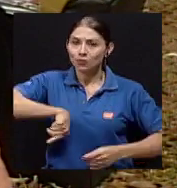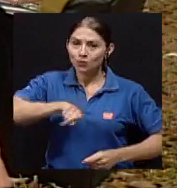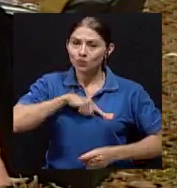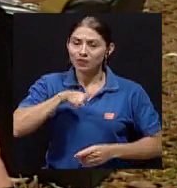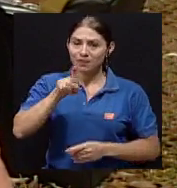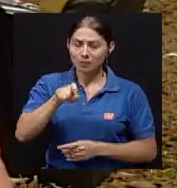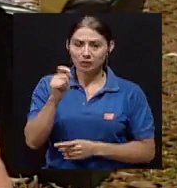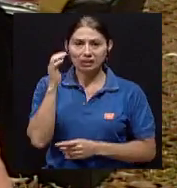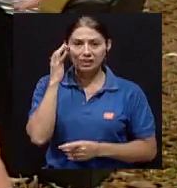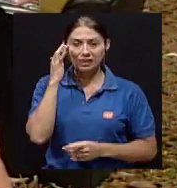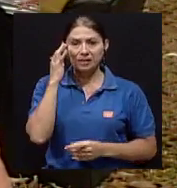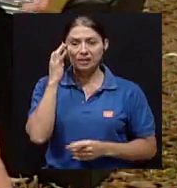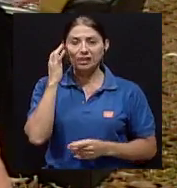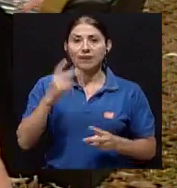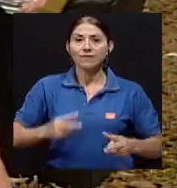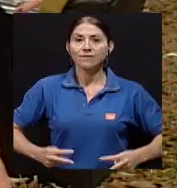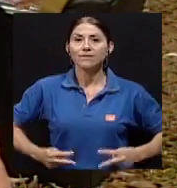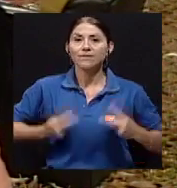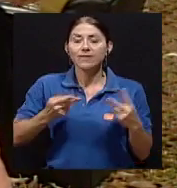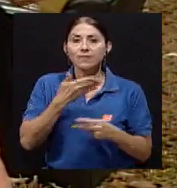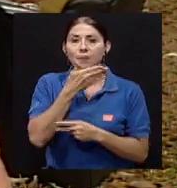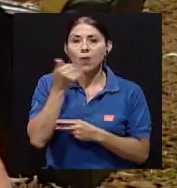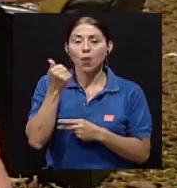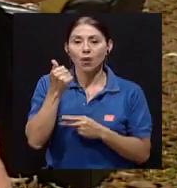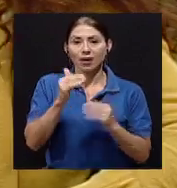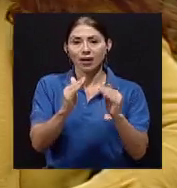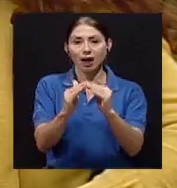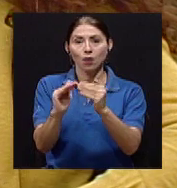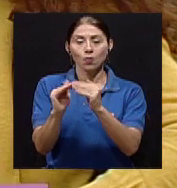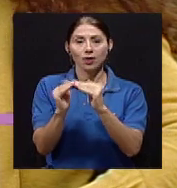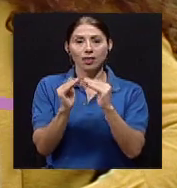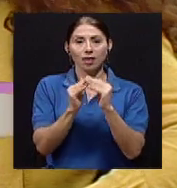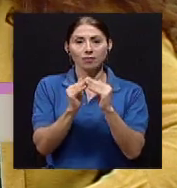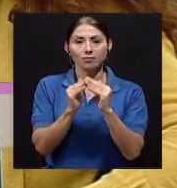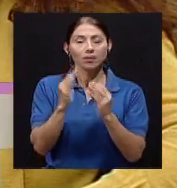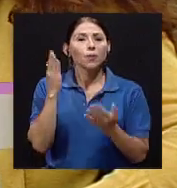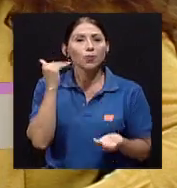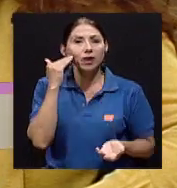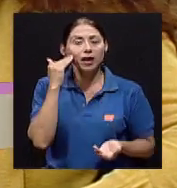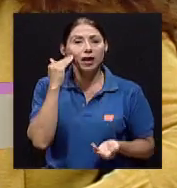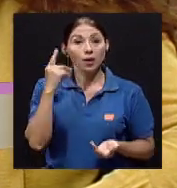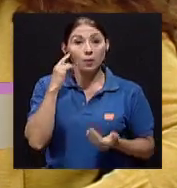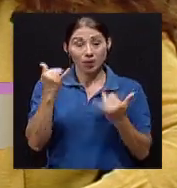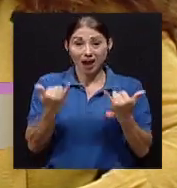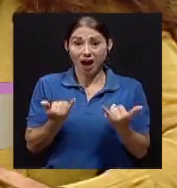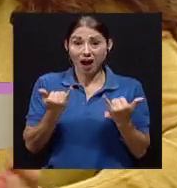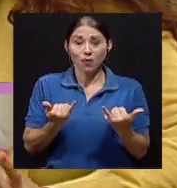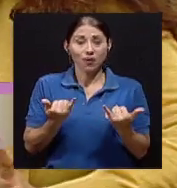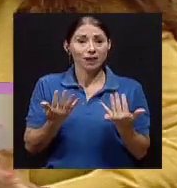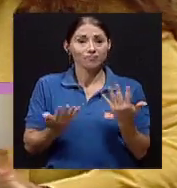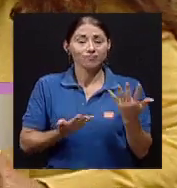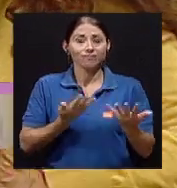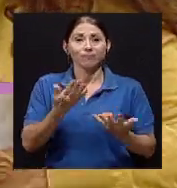preocuparnos por ese vivir mejor en la comunidad porque las condiciones en que estamos viviendo ahora,